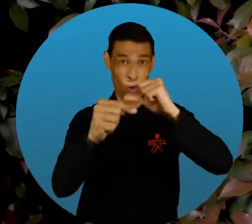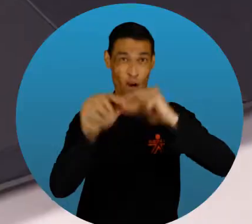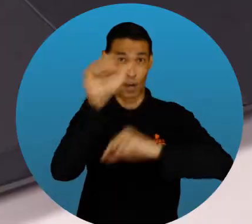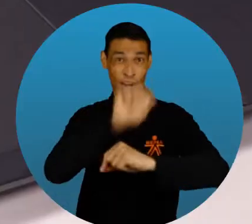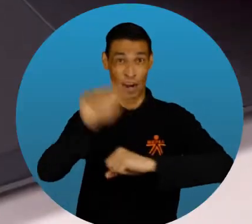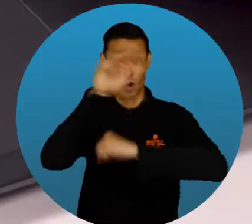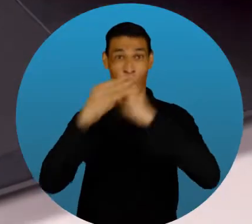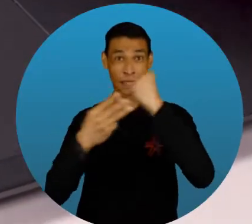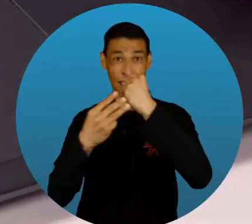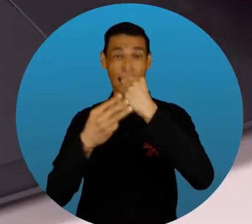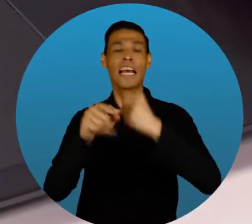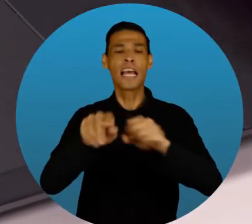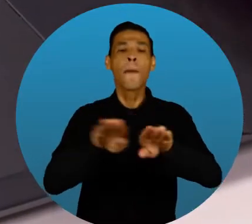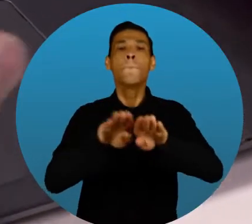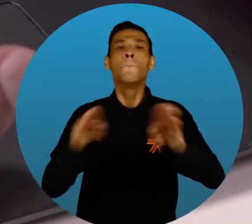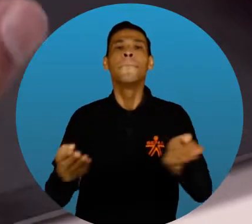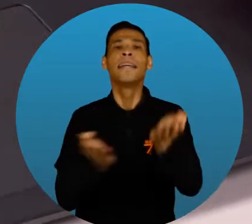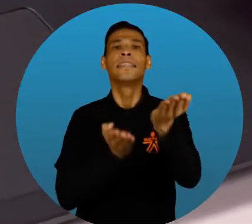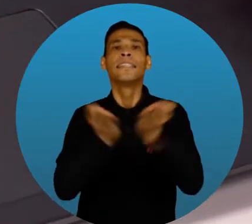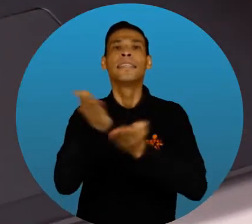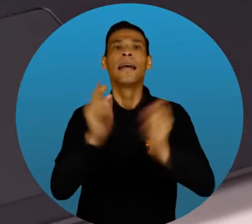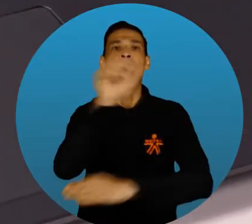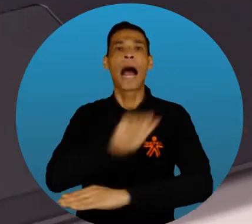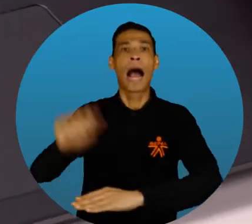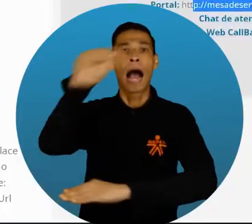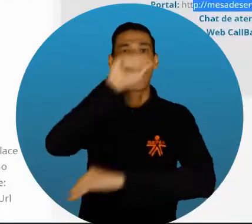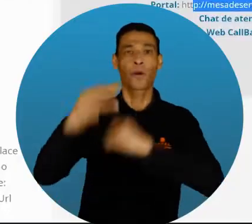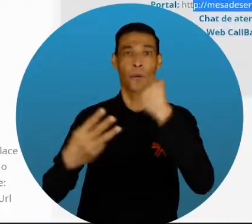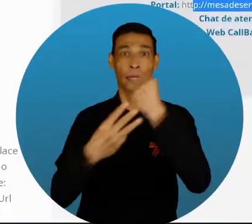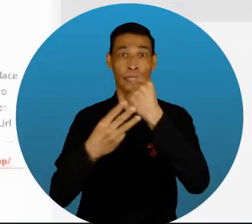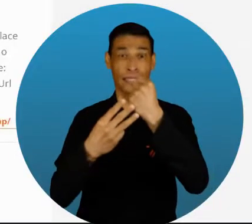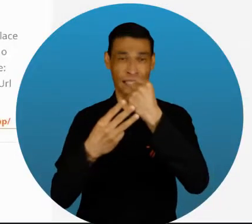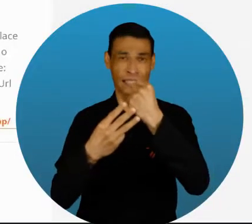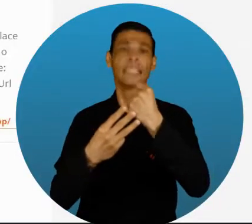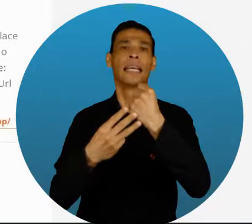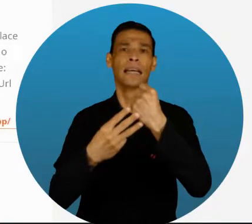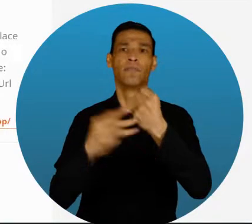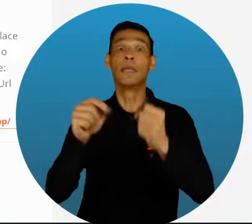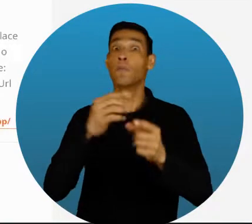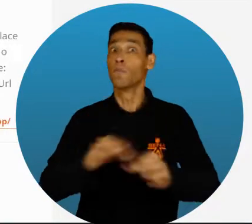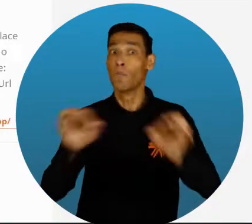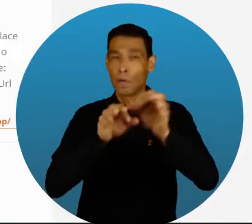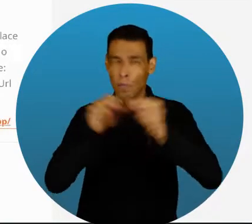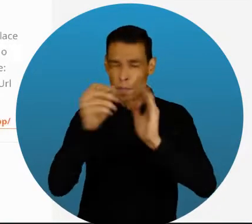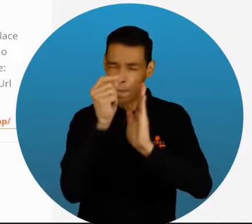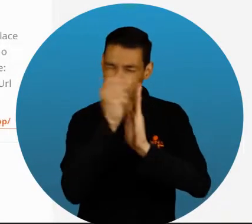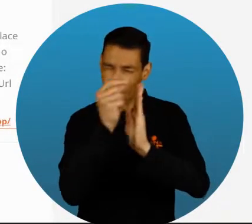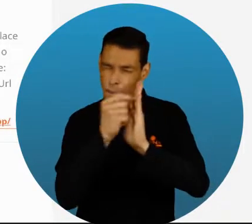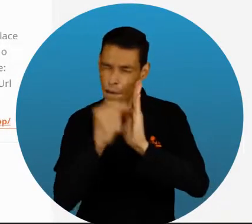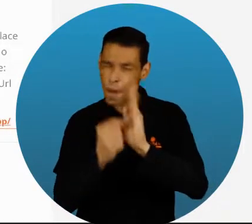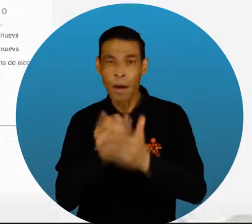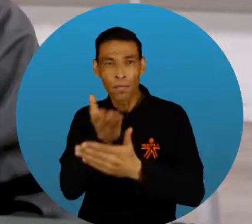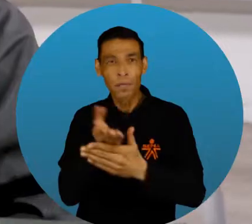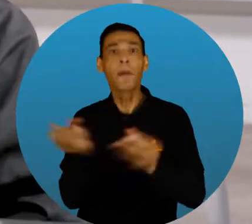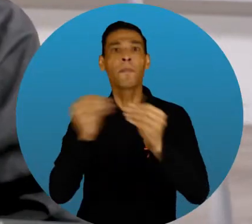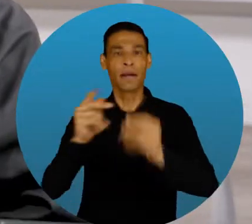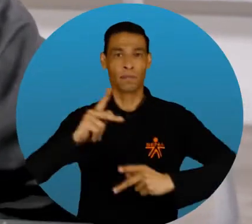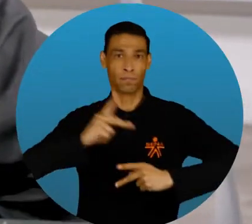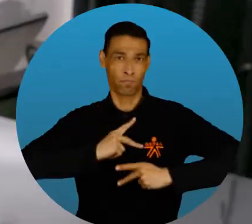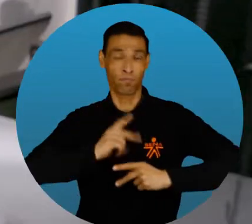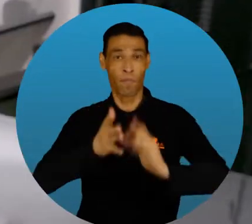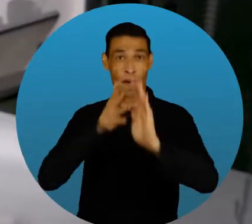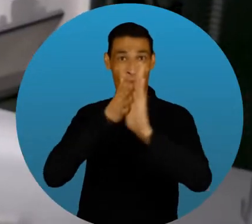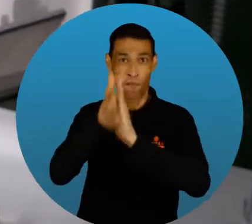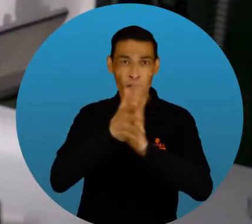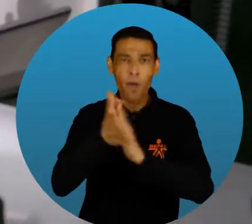institucional, escribe el correo mesadeservicio.cena.eo.com No olvides ser detallado con tu solicitud y agregar